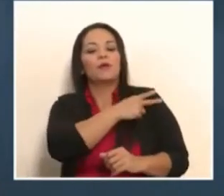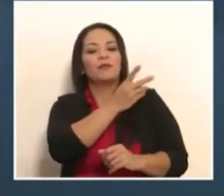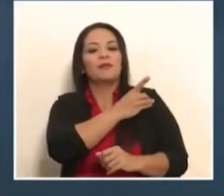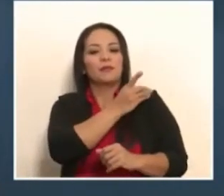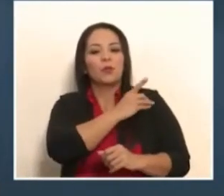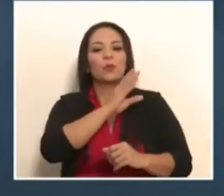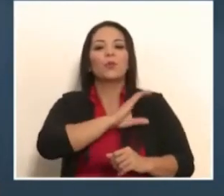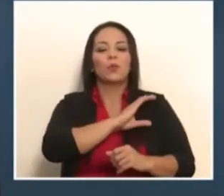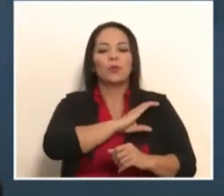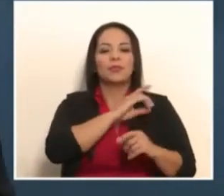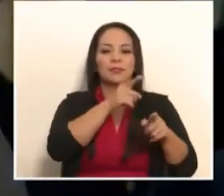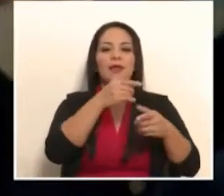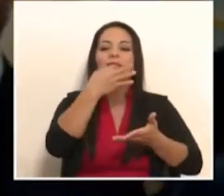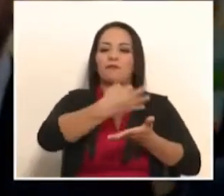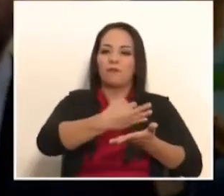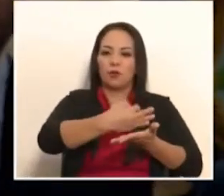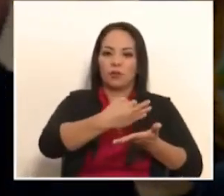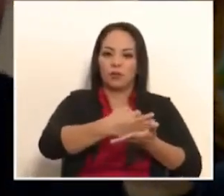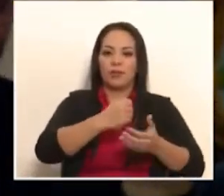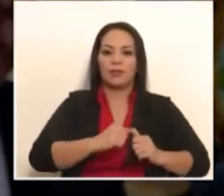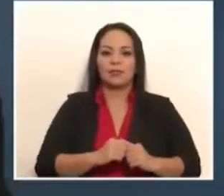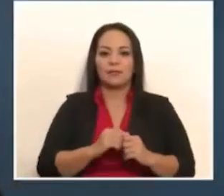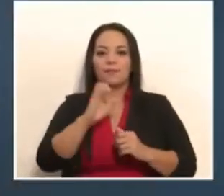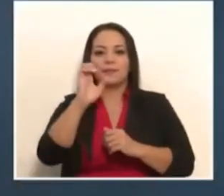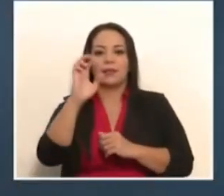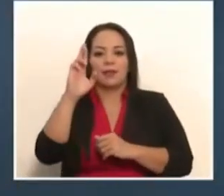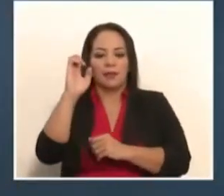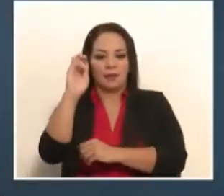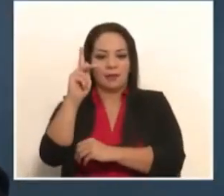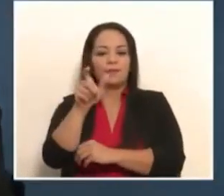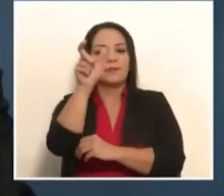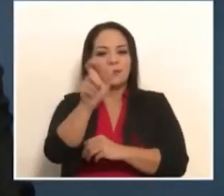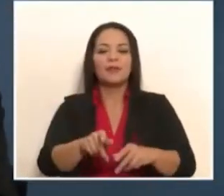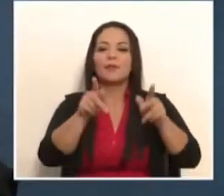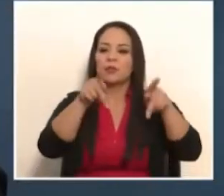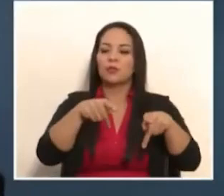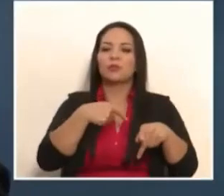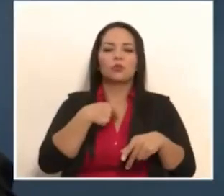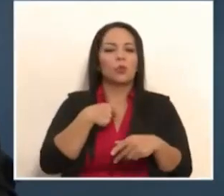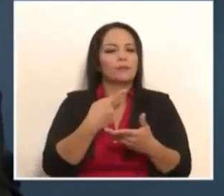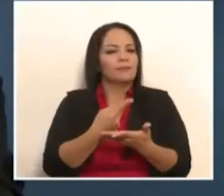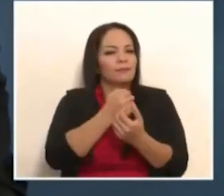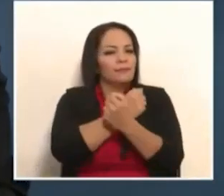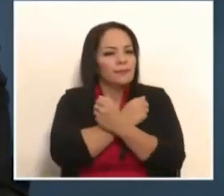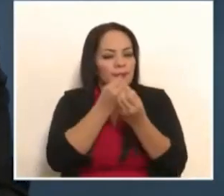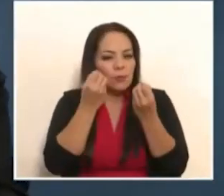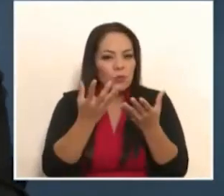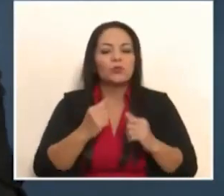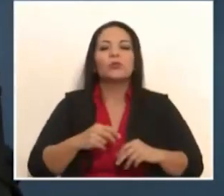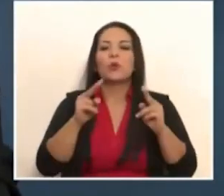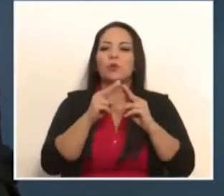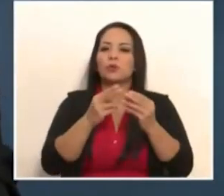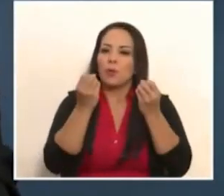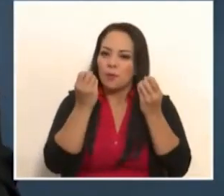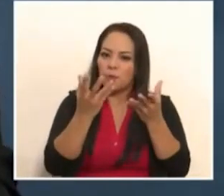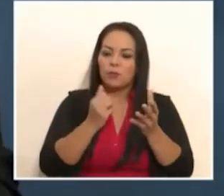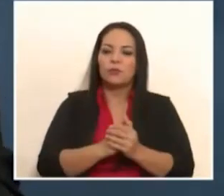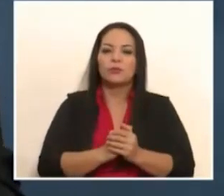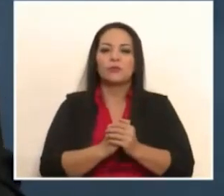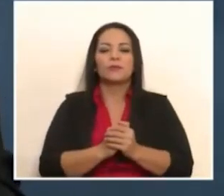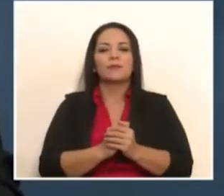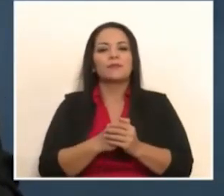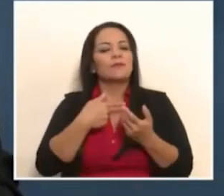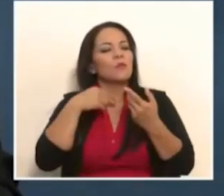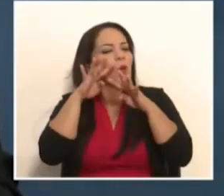de la Policía de Fronteras. Don Erick es una persona que aprecio muchísimo, conozco muchísimo, pero sobre todo